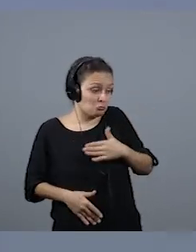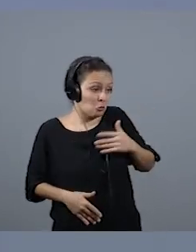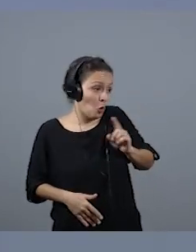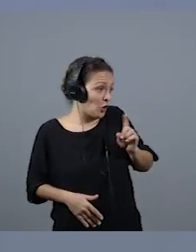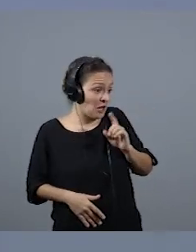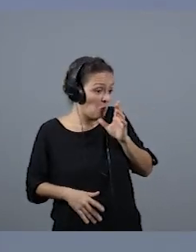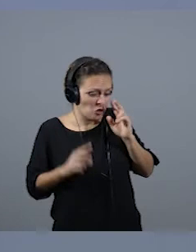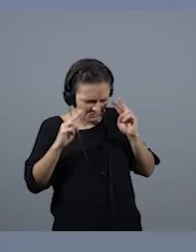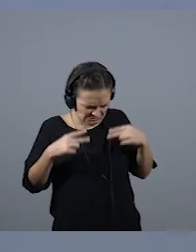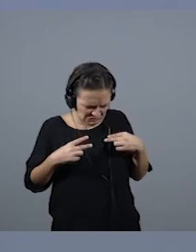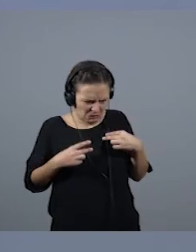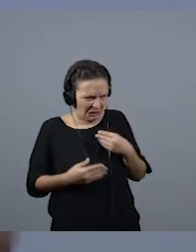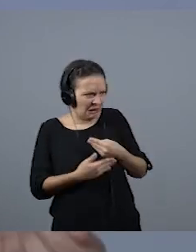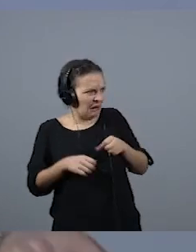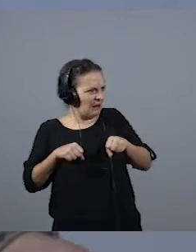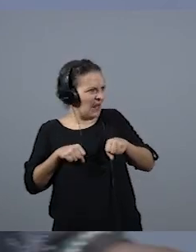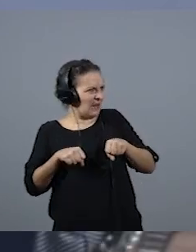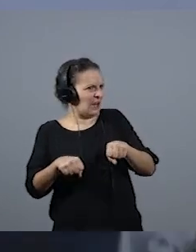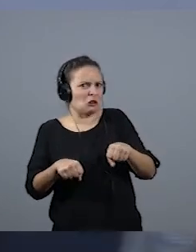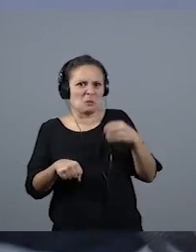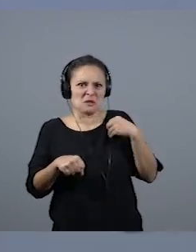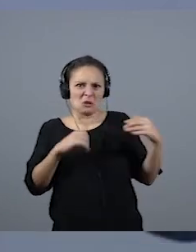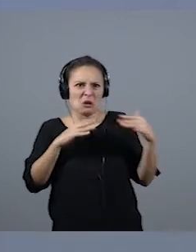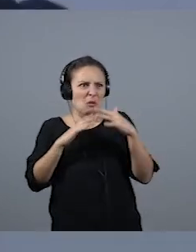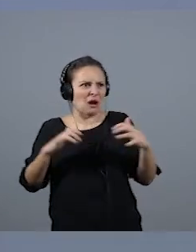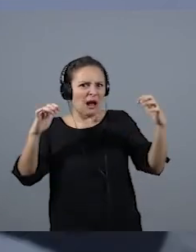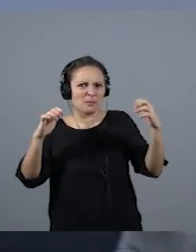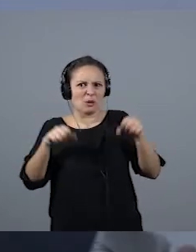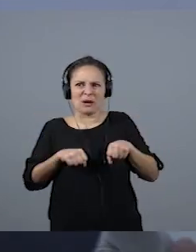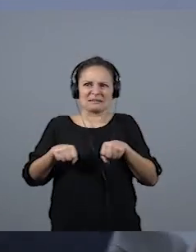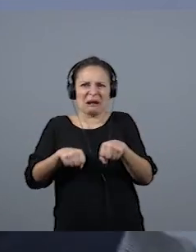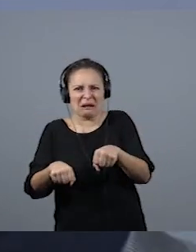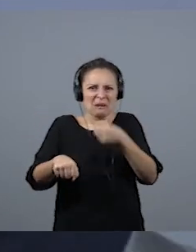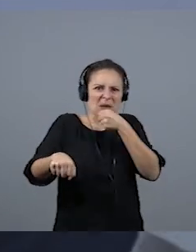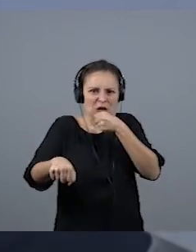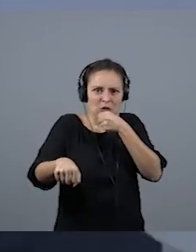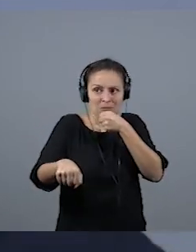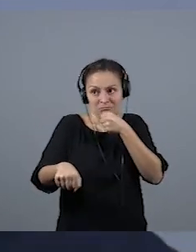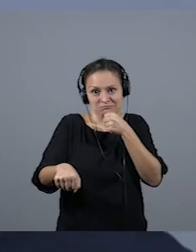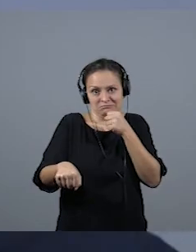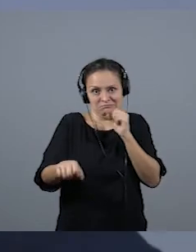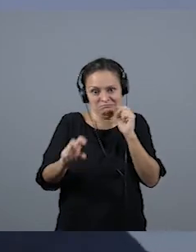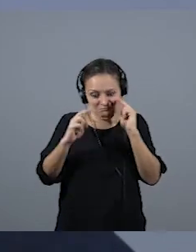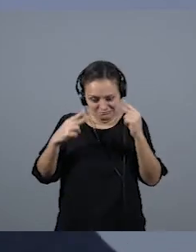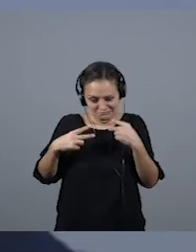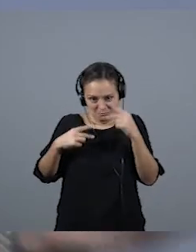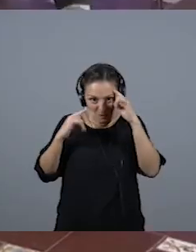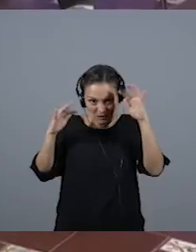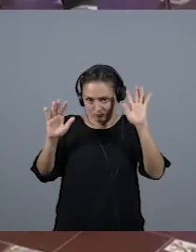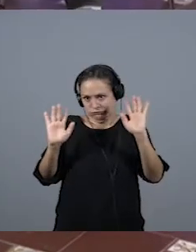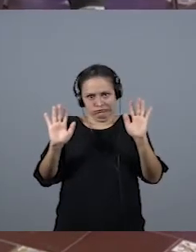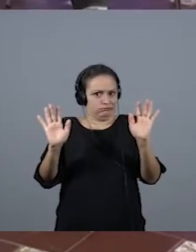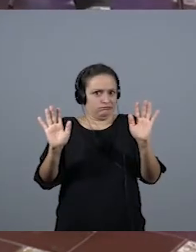no me veía con un carrito en el Rodríguez López en el césped, con el carrito y un micrófono. O sea, dije, no puede ser.